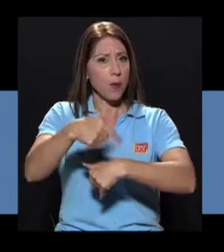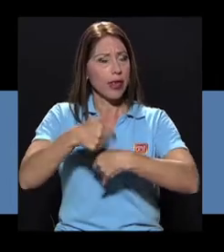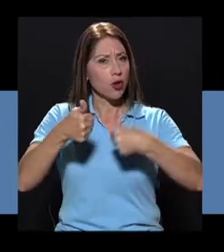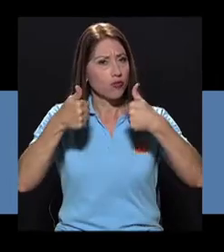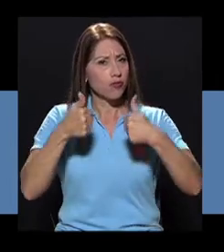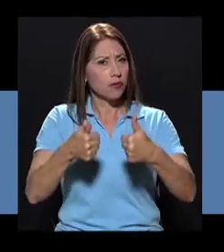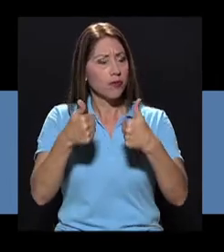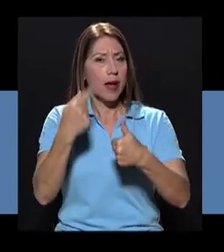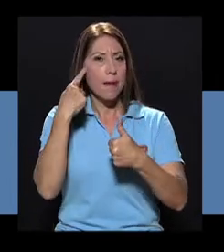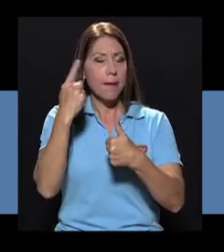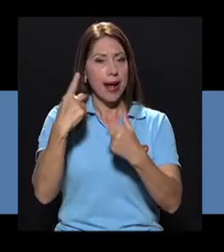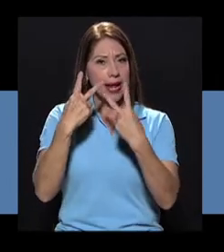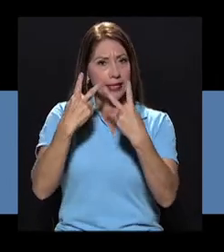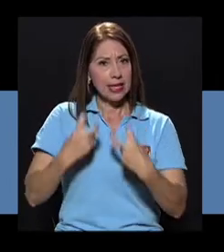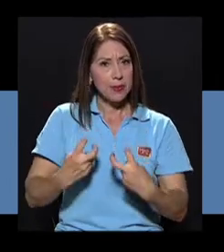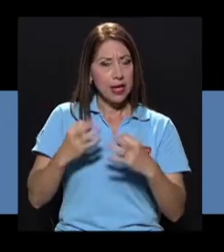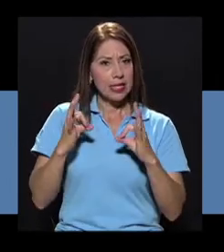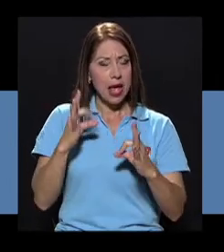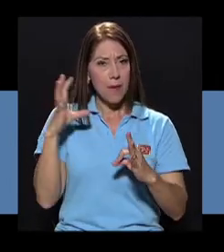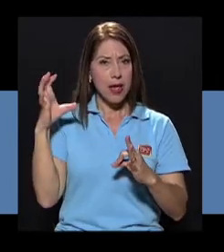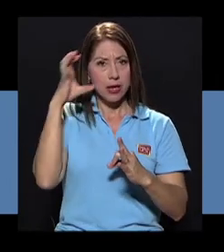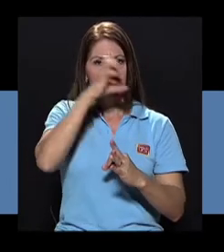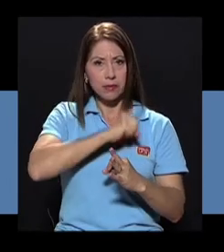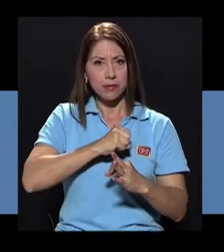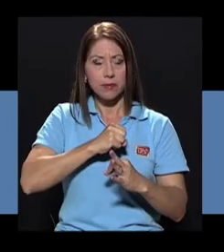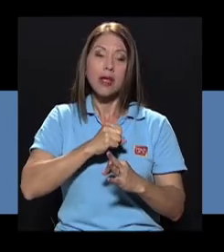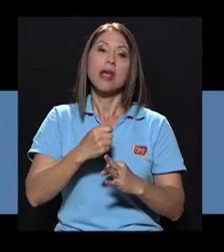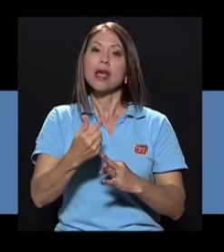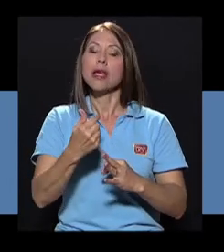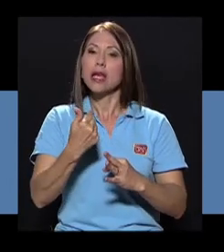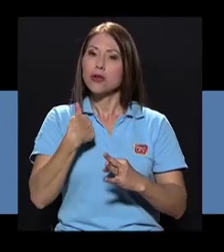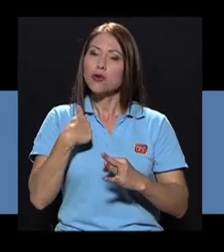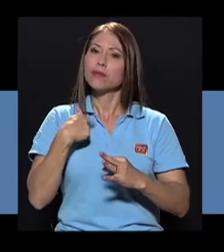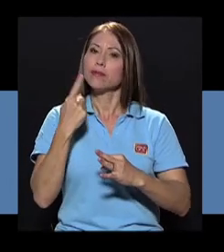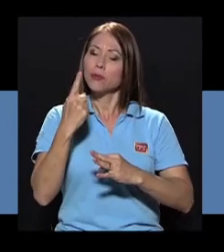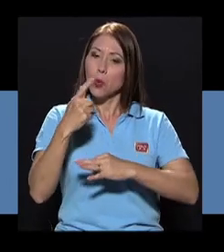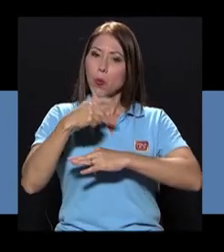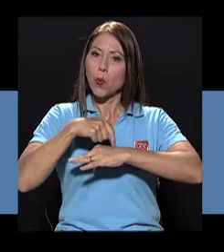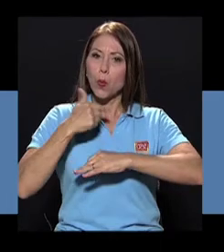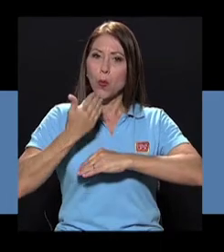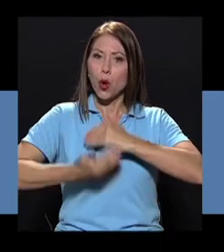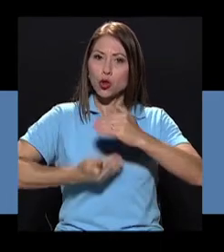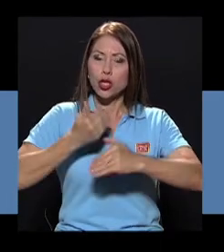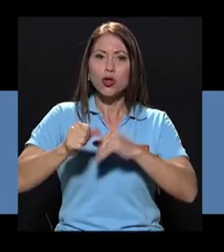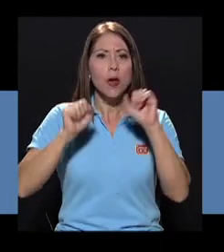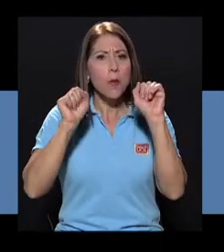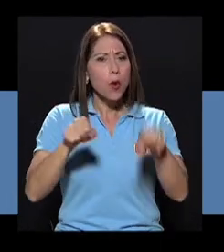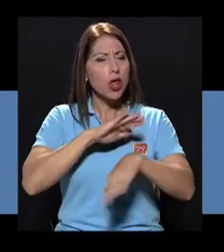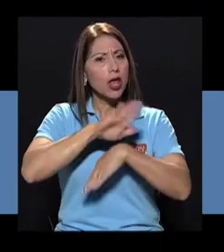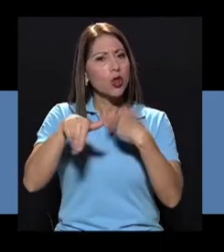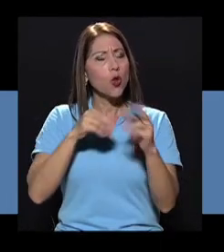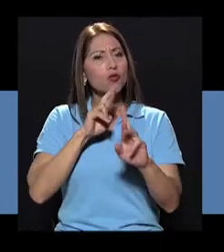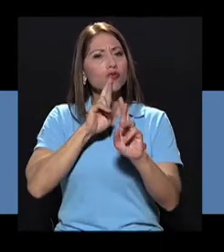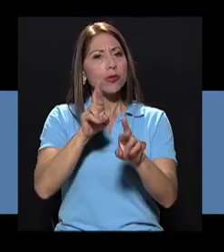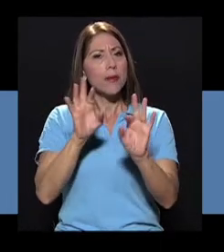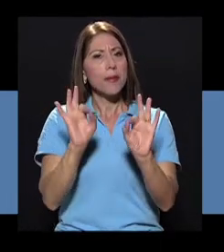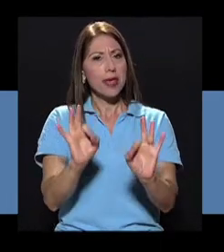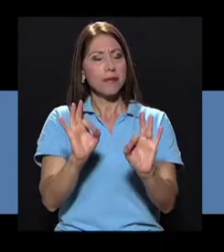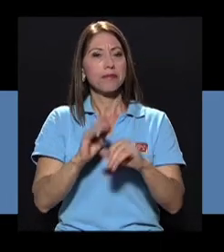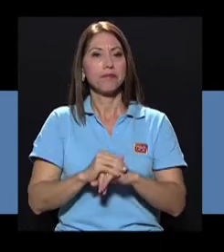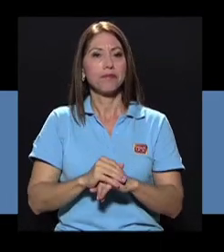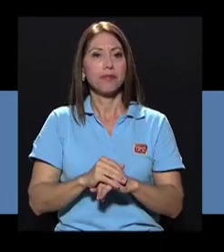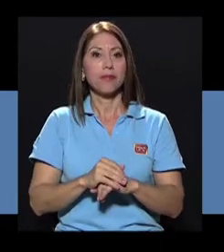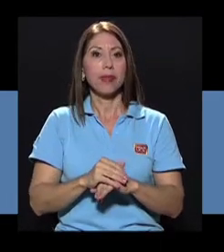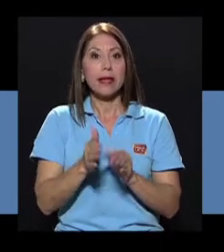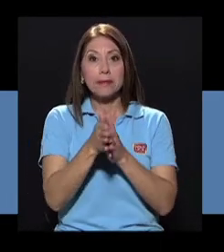para hacerme el examen y que estaba en un proceso que podía salir bien todo el resultado.